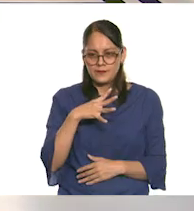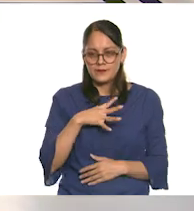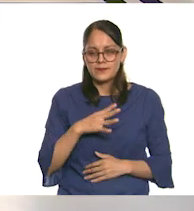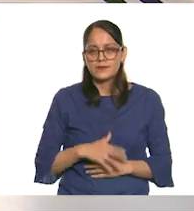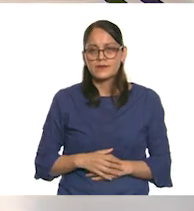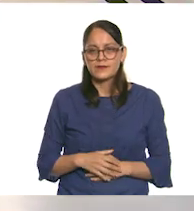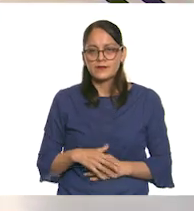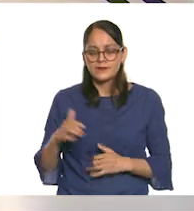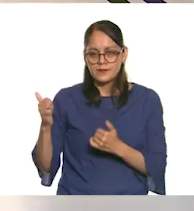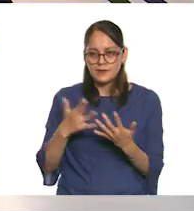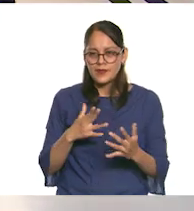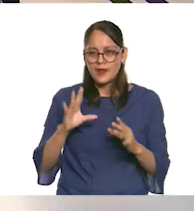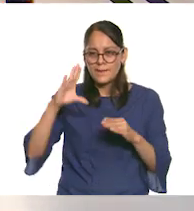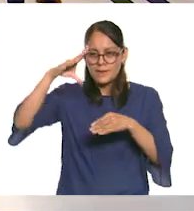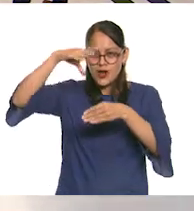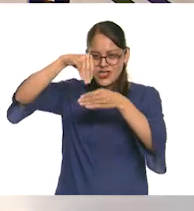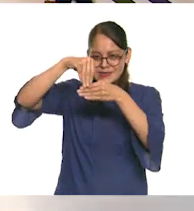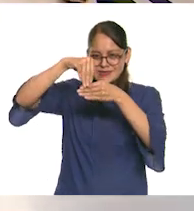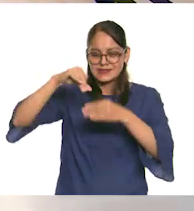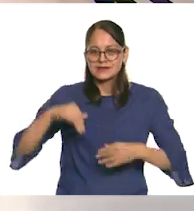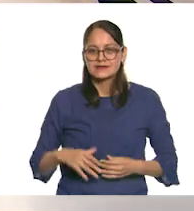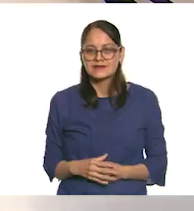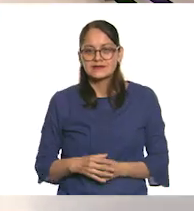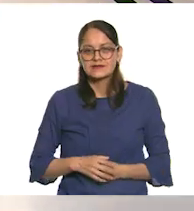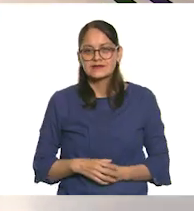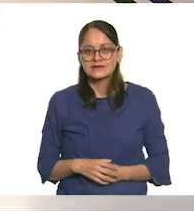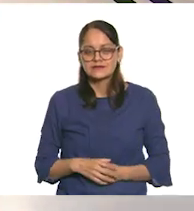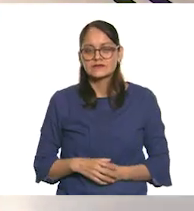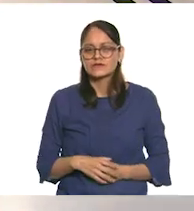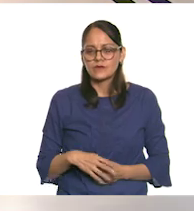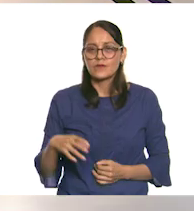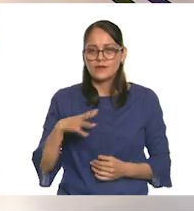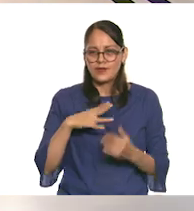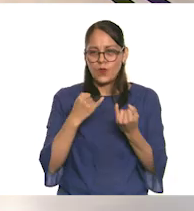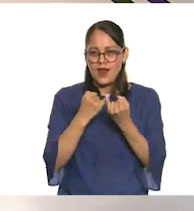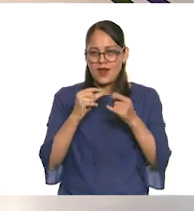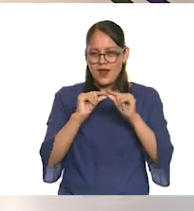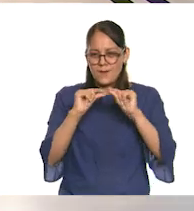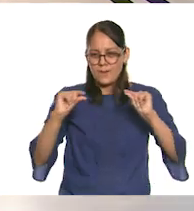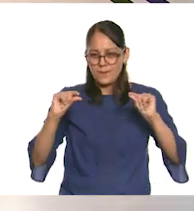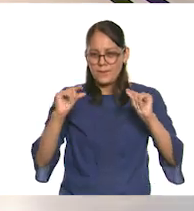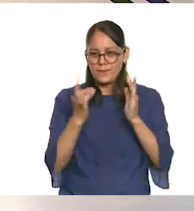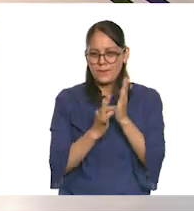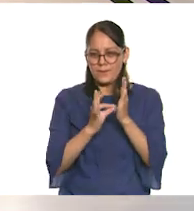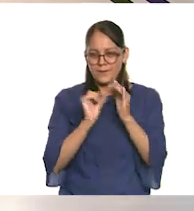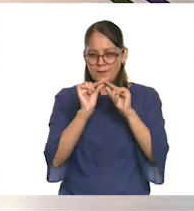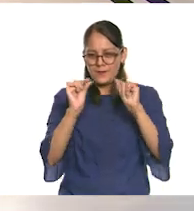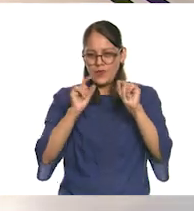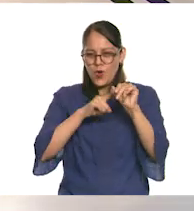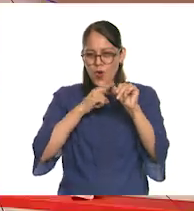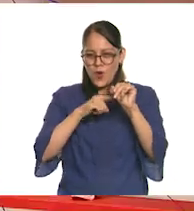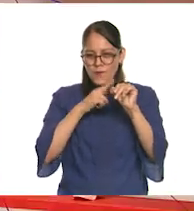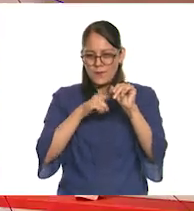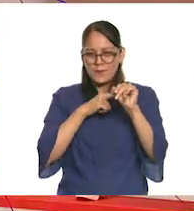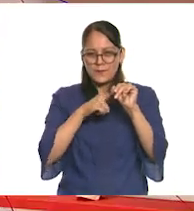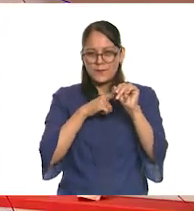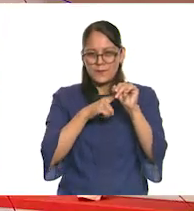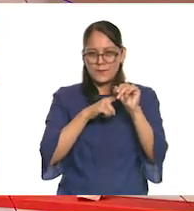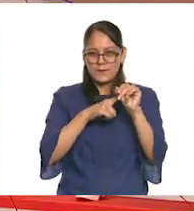brochecitos, unos pequeños alambritos de colores para